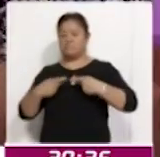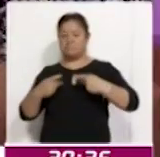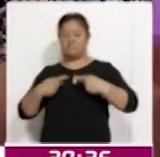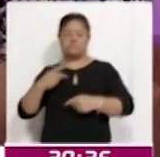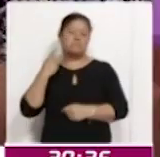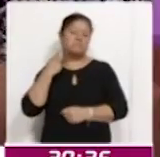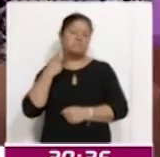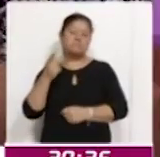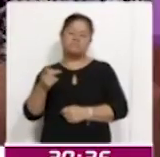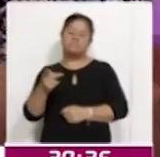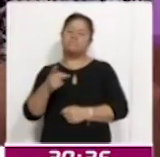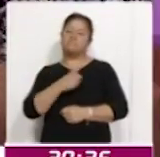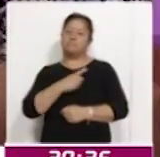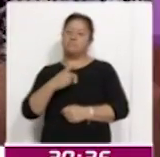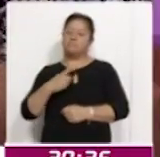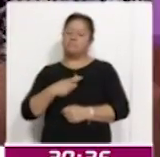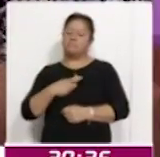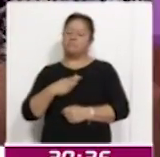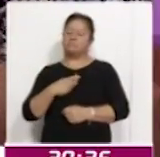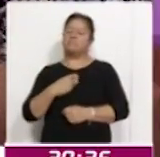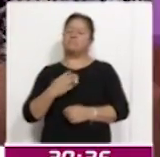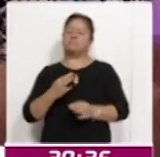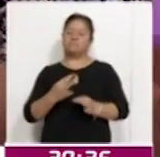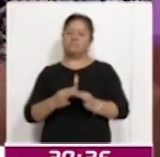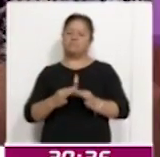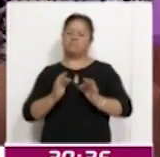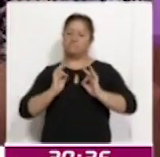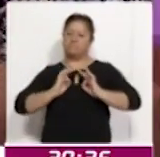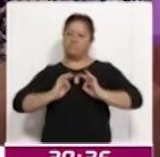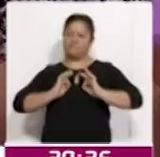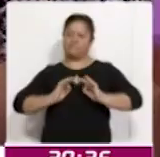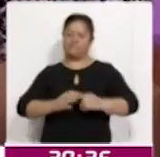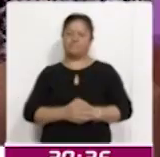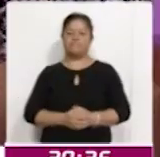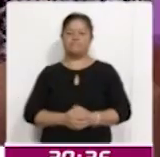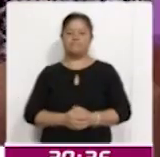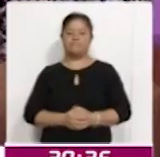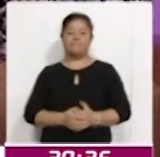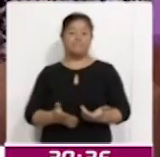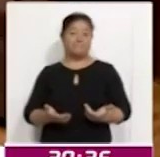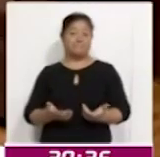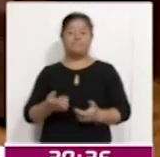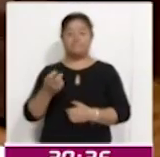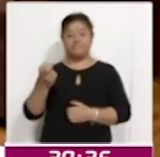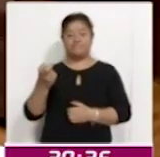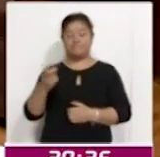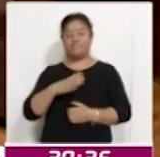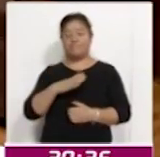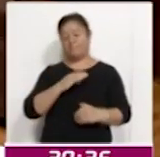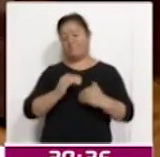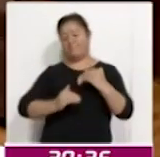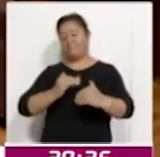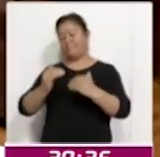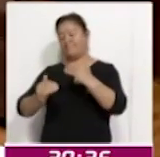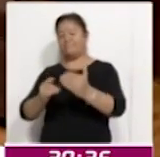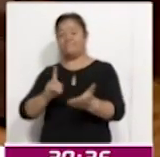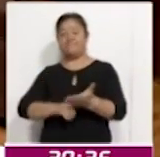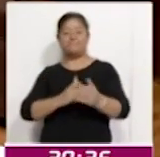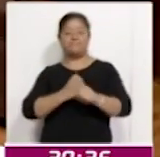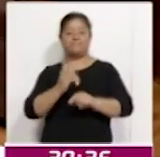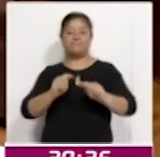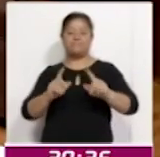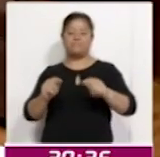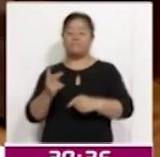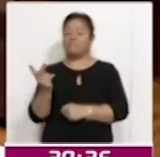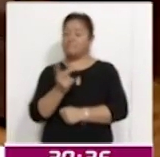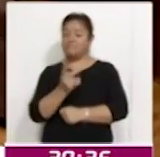a actuar con civilidad el día de la jornada electoral. Pues ahí está, así se desarrolla todo este proceso extraordinario en el estado de Tlaxcala para